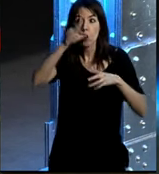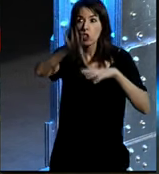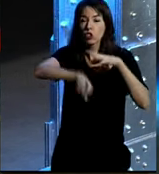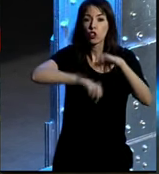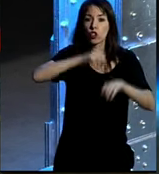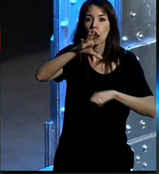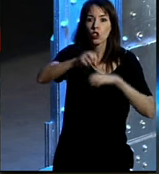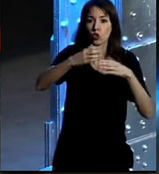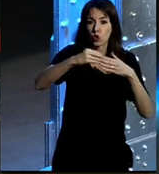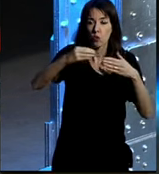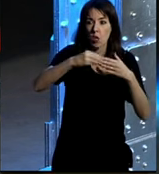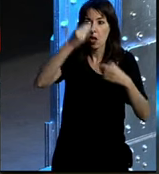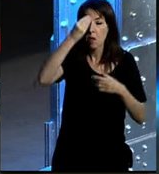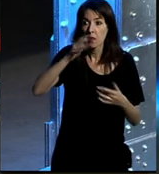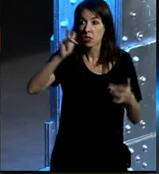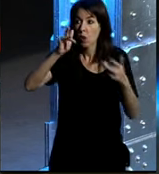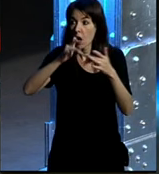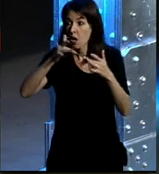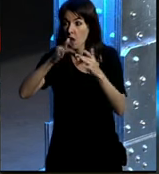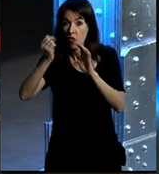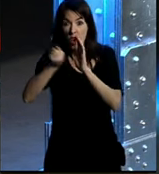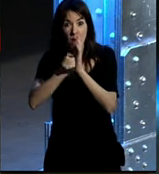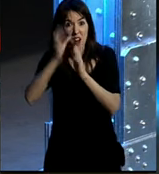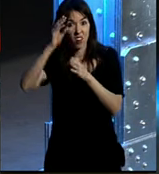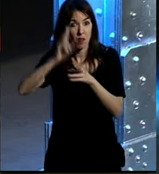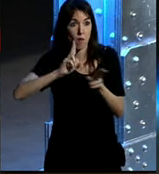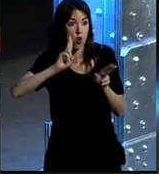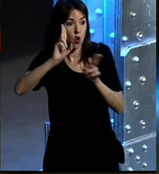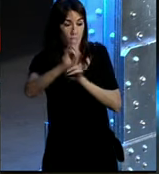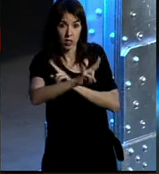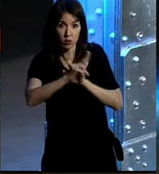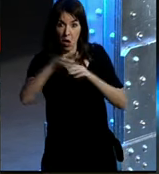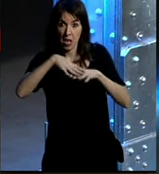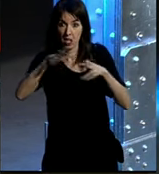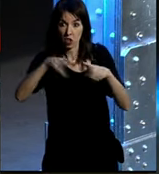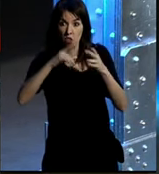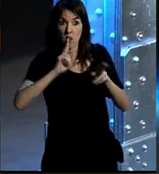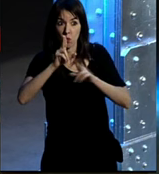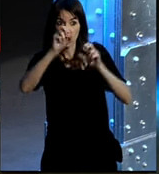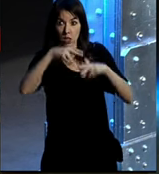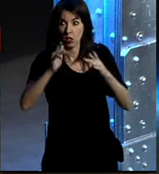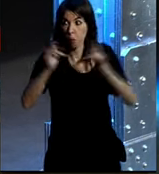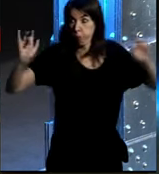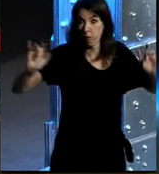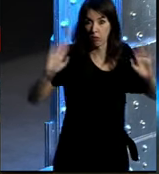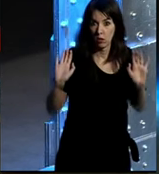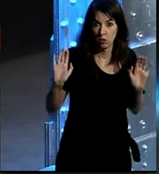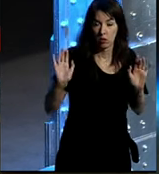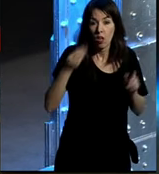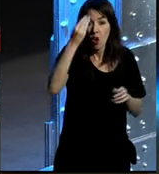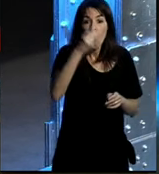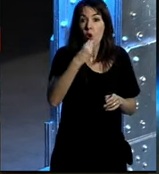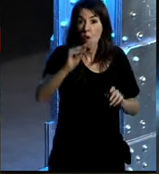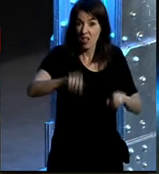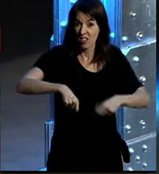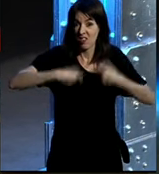van a plantear tener relaciones con marcas que no que no les respondan en su medio y yo creo que los más jóvenes pues el el